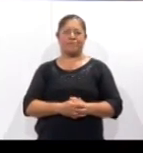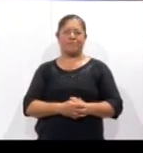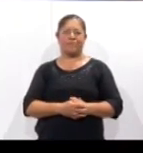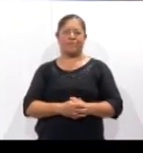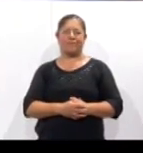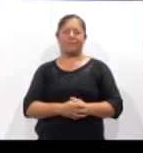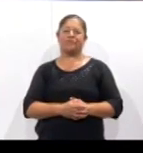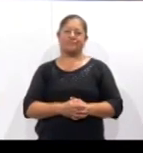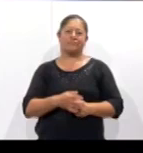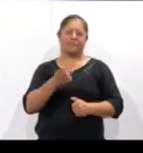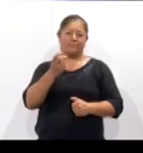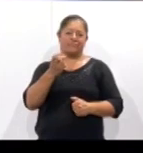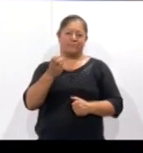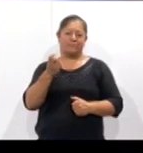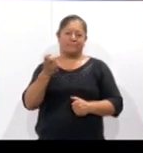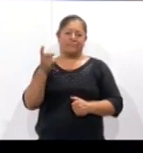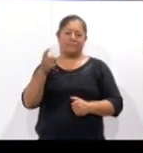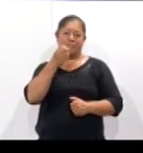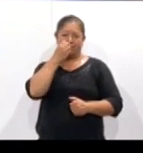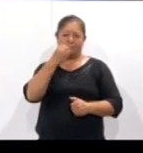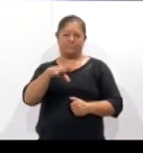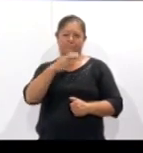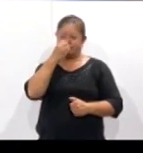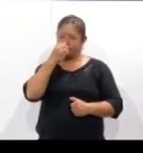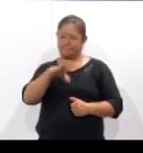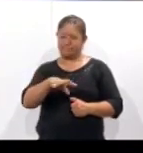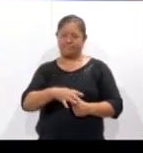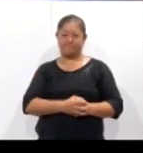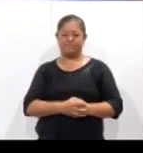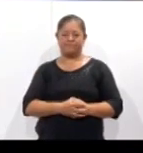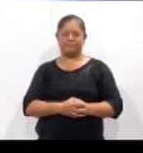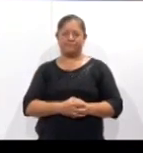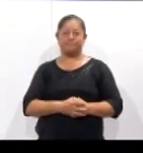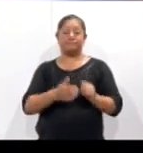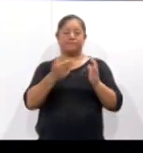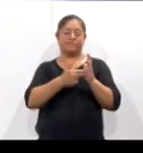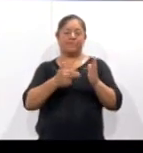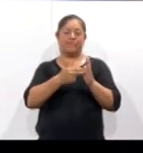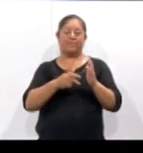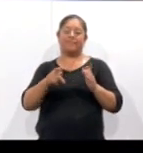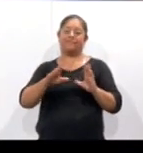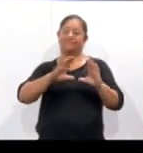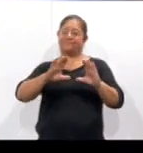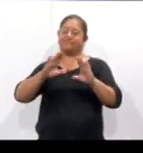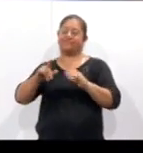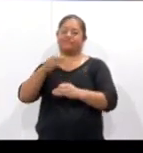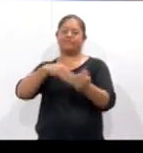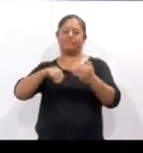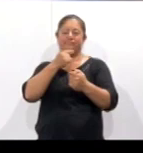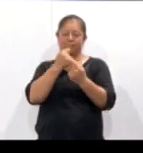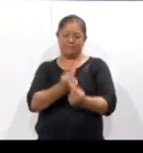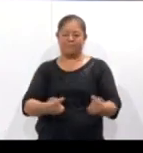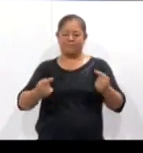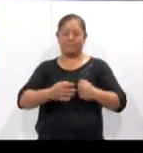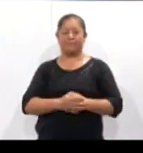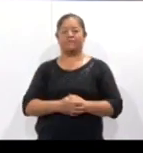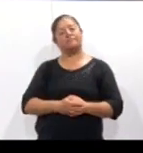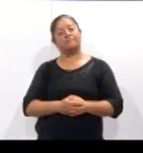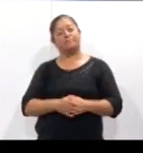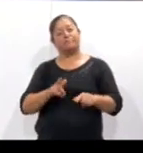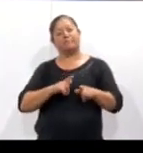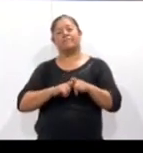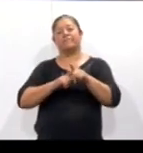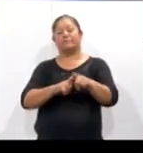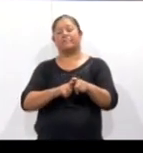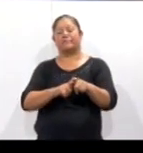Ahí tiene este excelente, excelente, excelente taller que se dio a los pequeños. Y, pues, bueno, continuamos